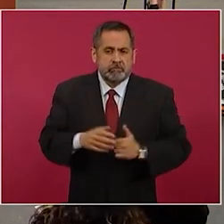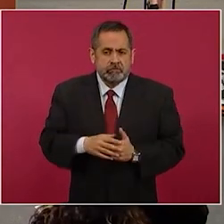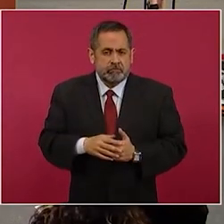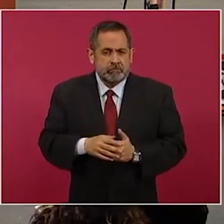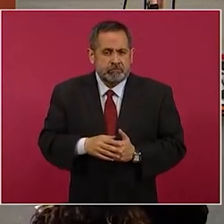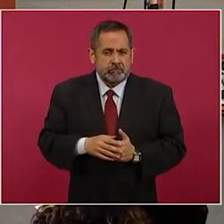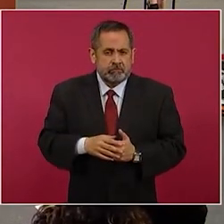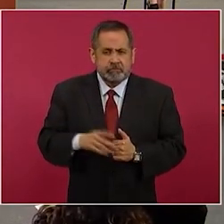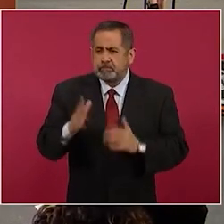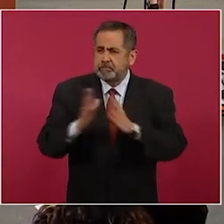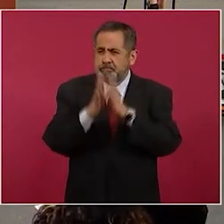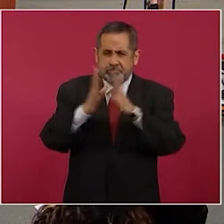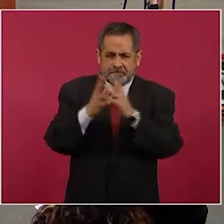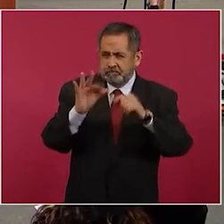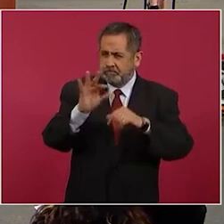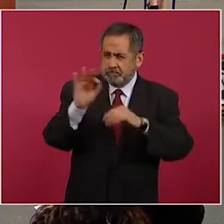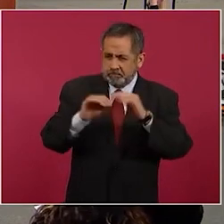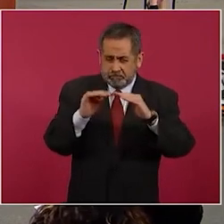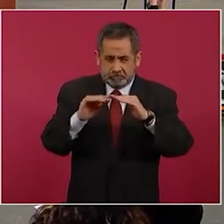que participe